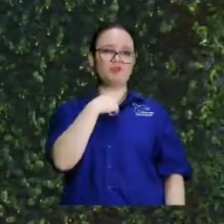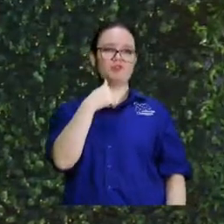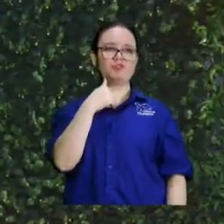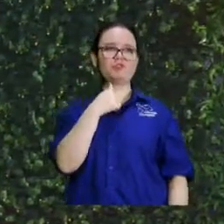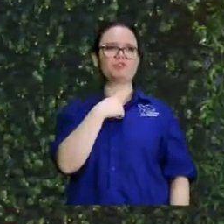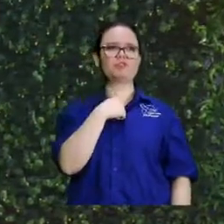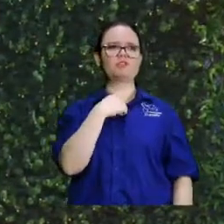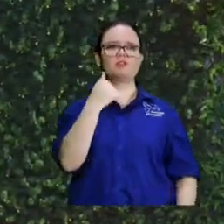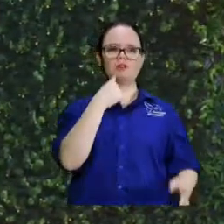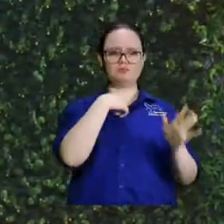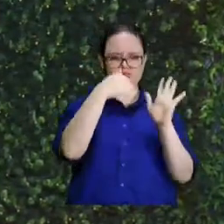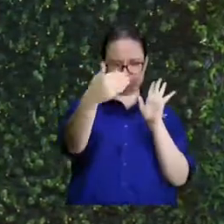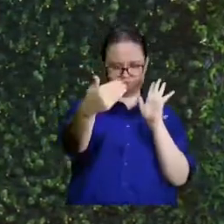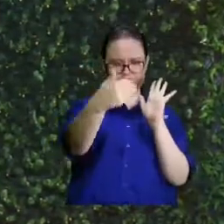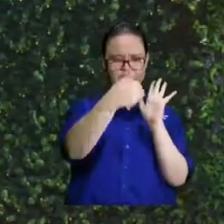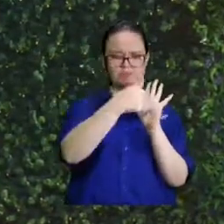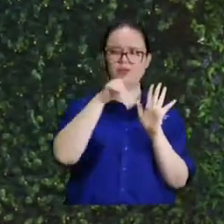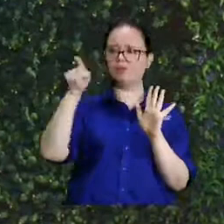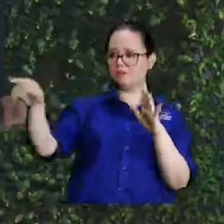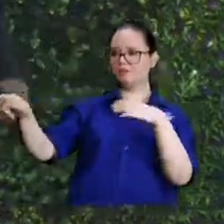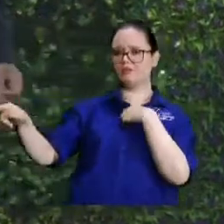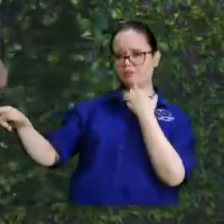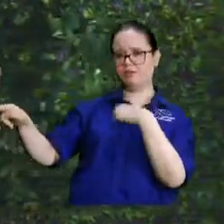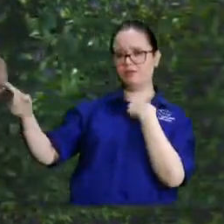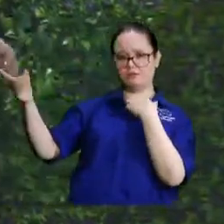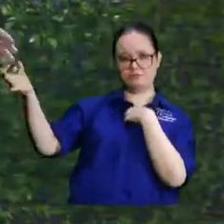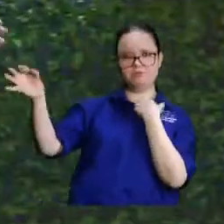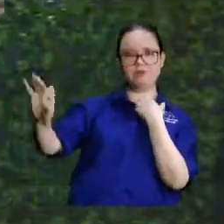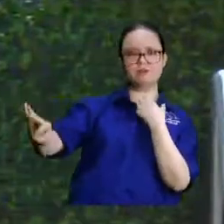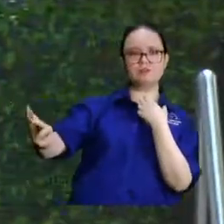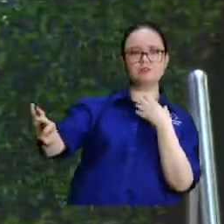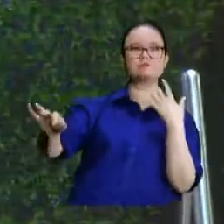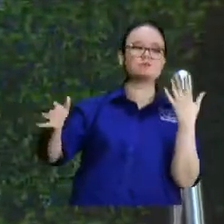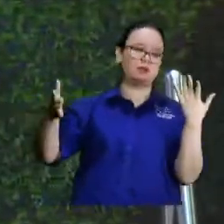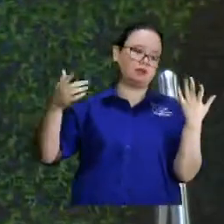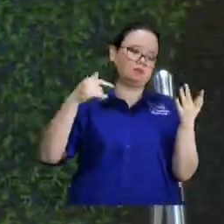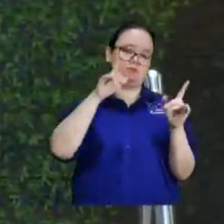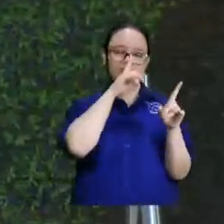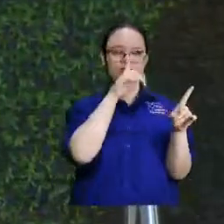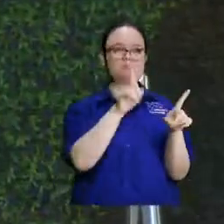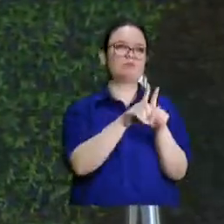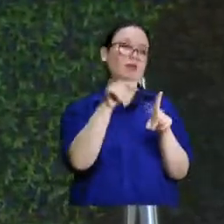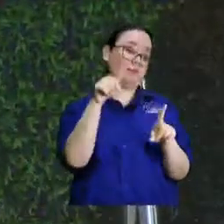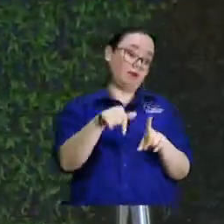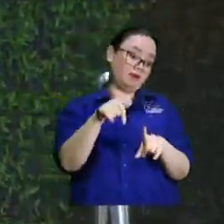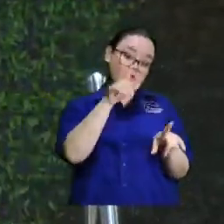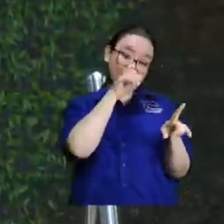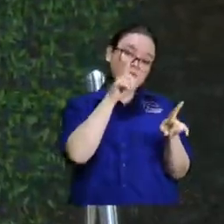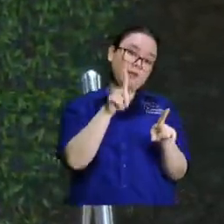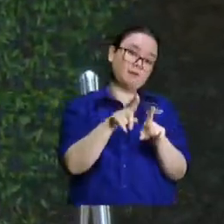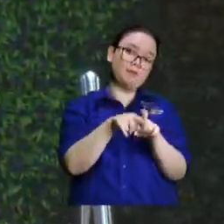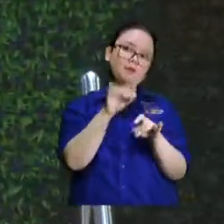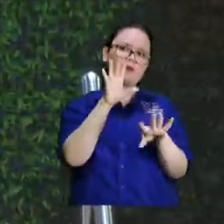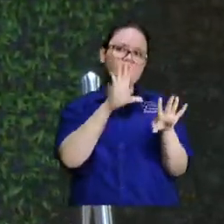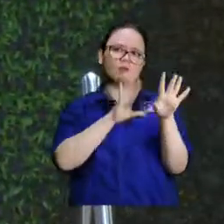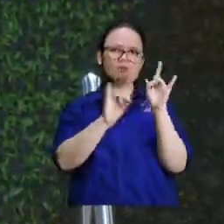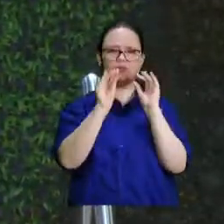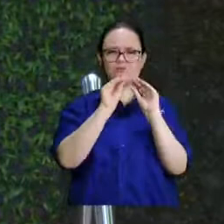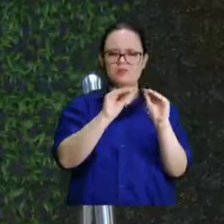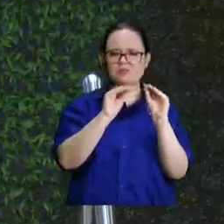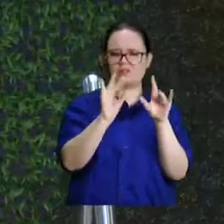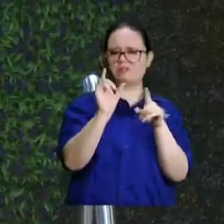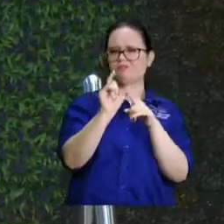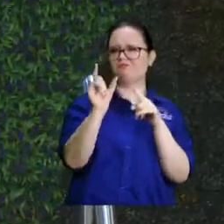será que a mí se le meten algunos si a él se le metieron esos maestros de plano que se han de haber metido algunos enseñando cosas que no son